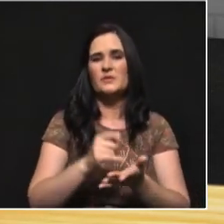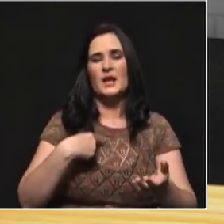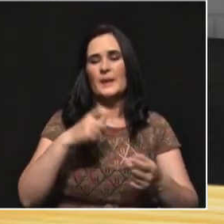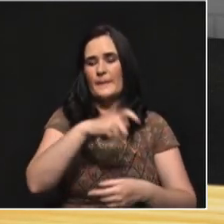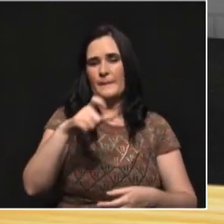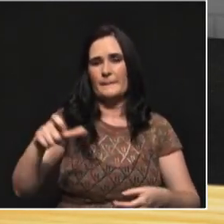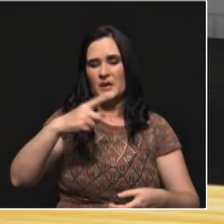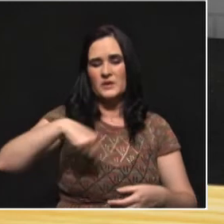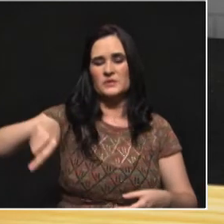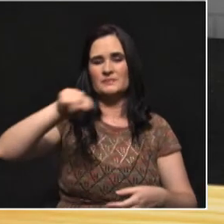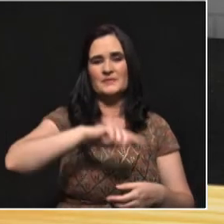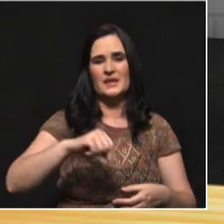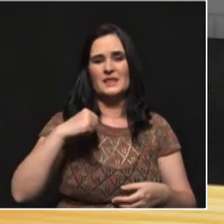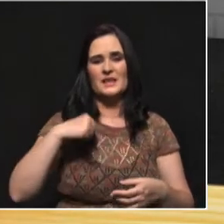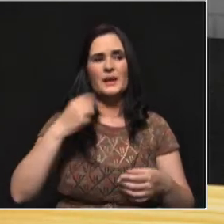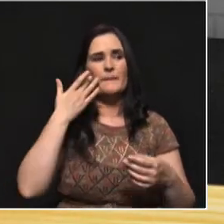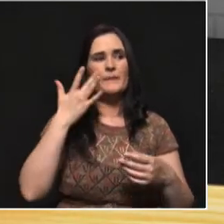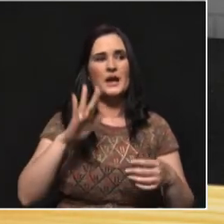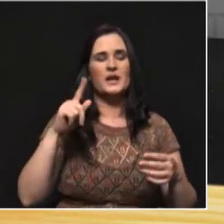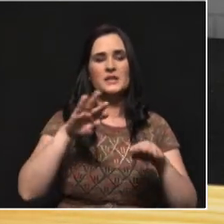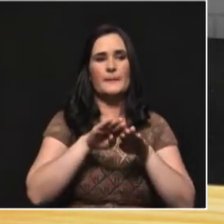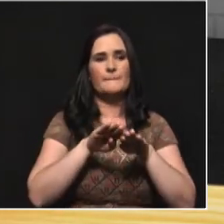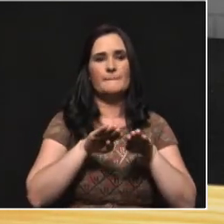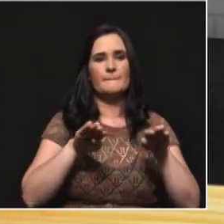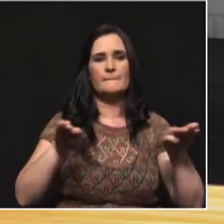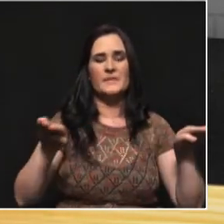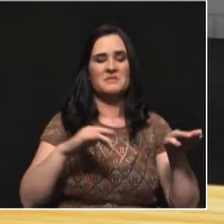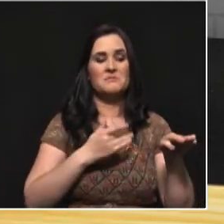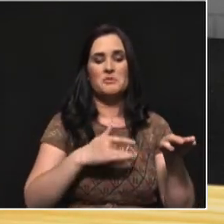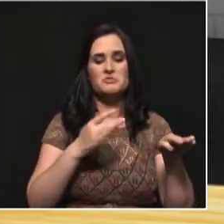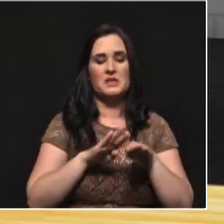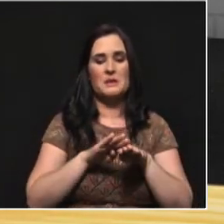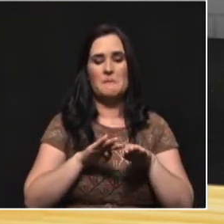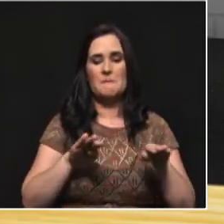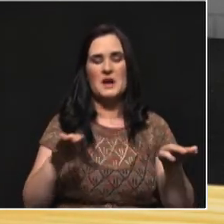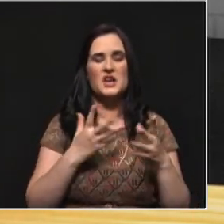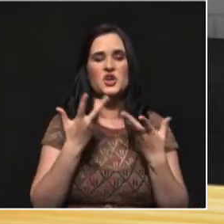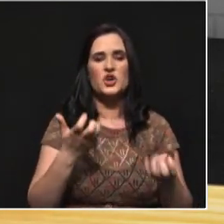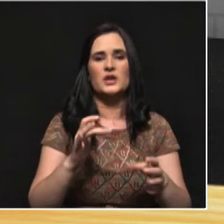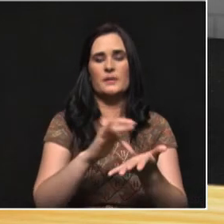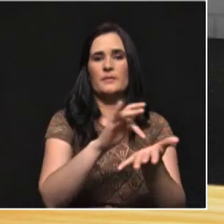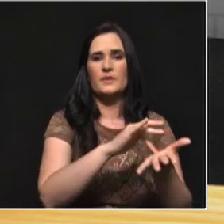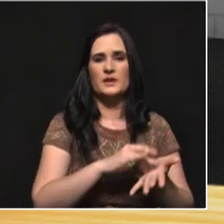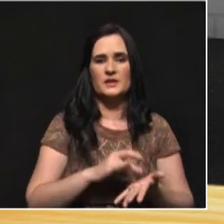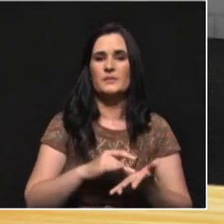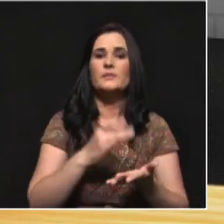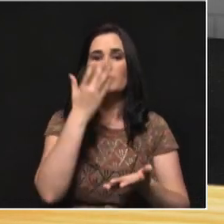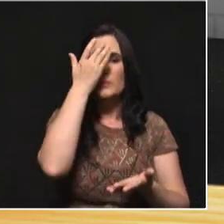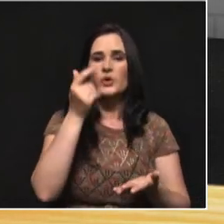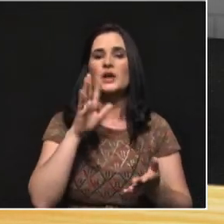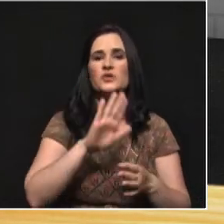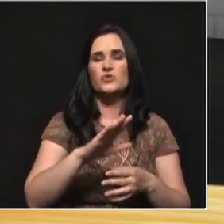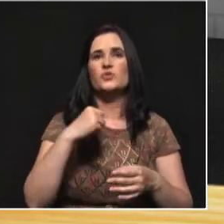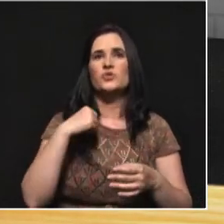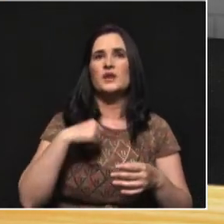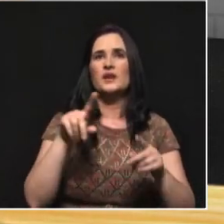a un momento de como de anestesia, que no quiere participar. ¿Y por qué? También por la coyuntura política y